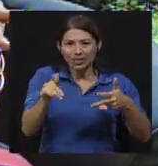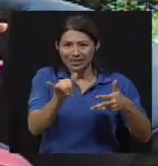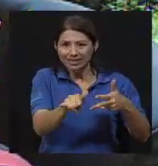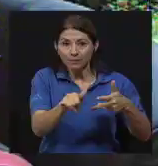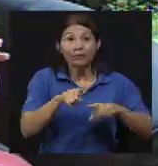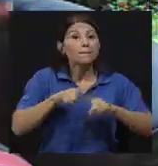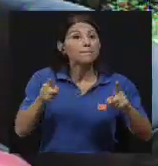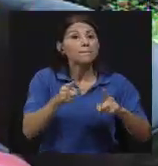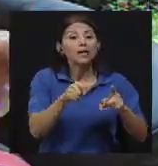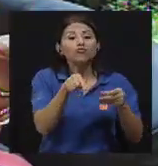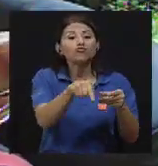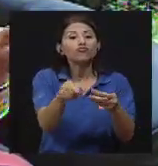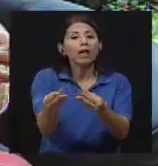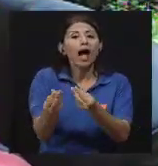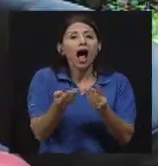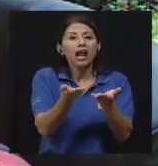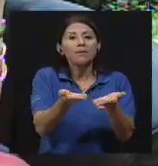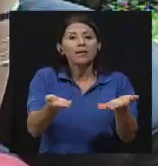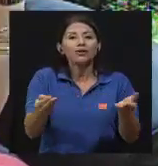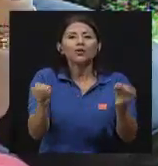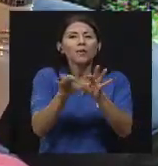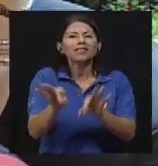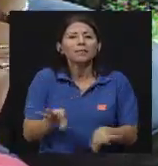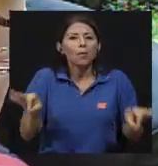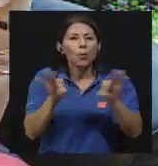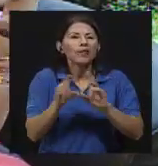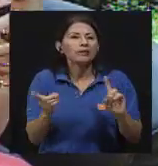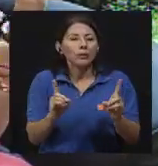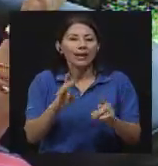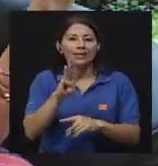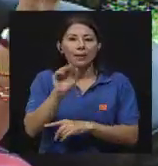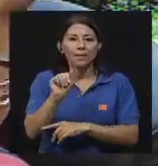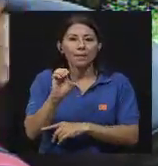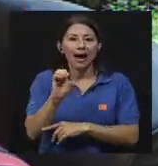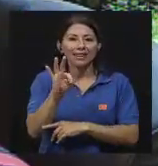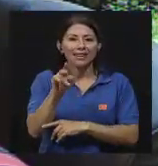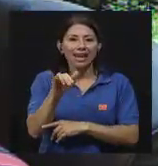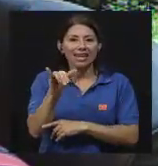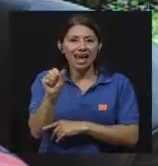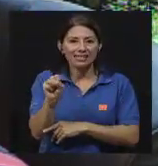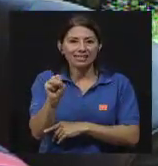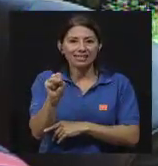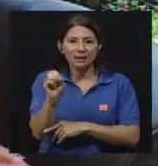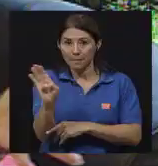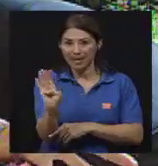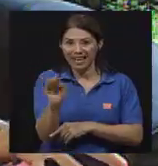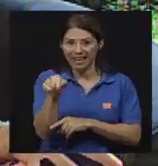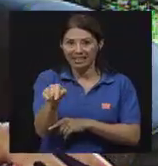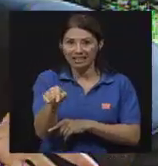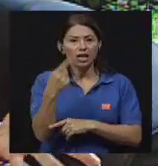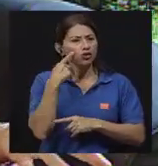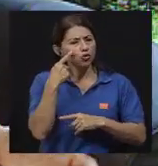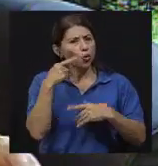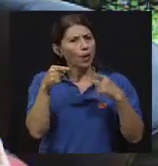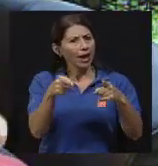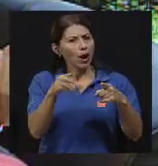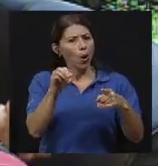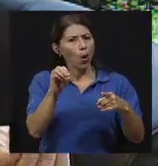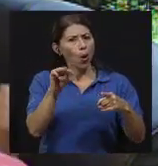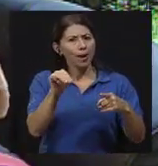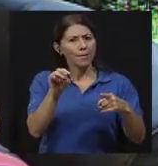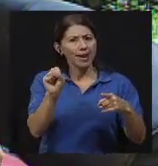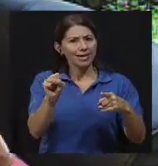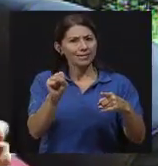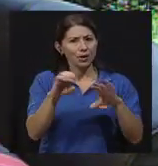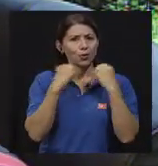los más importantes son las bacterias, son las que si uno ve el gráfico de la Organización Mundial de la Salud, las bacterias son las responsables del